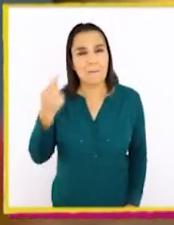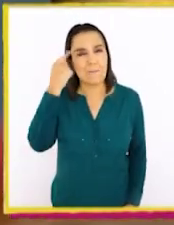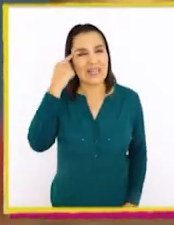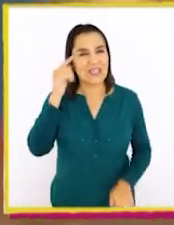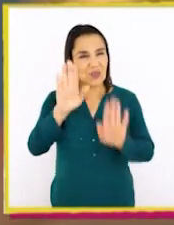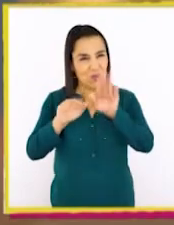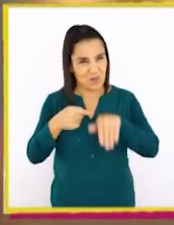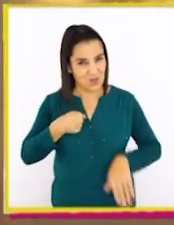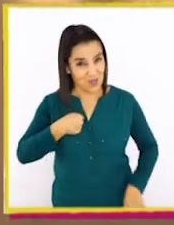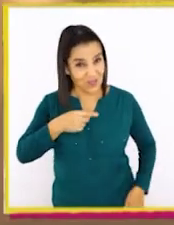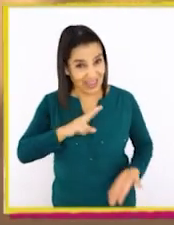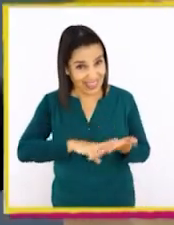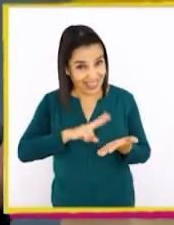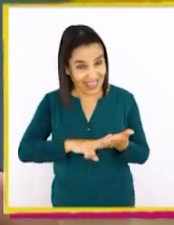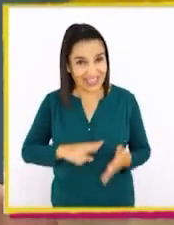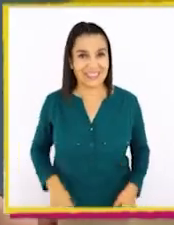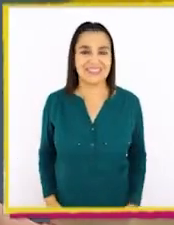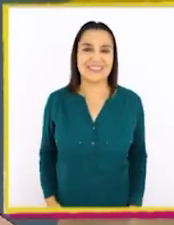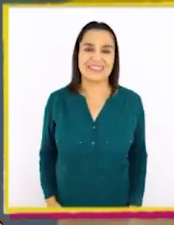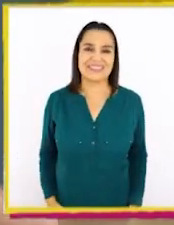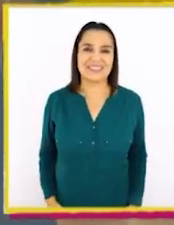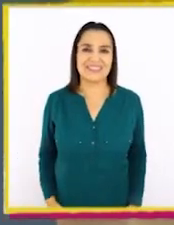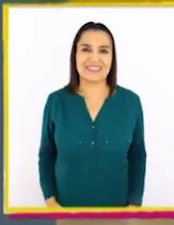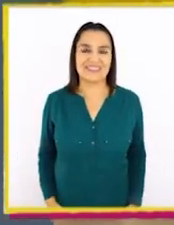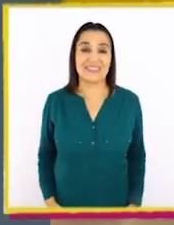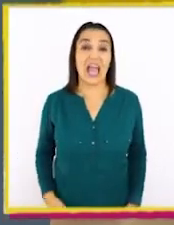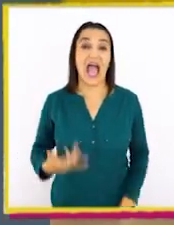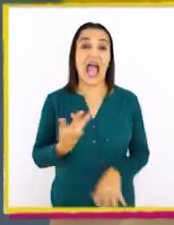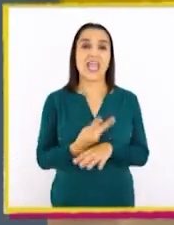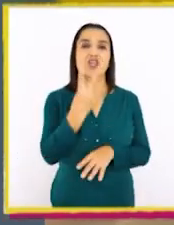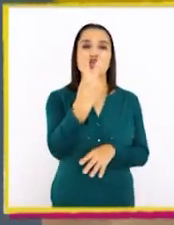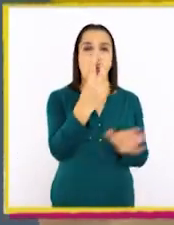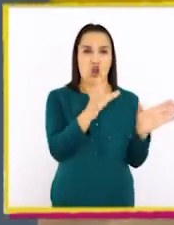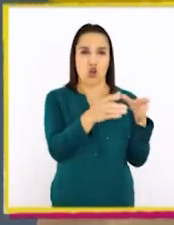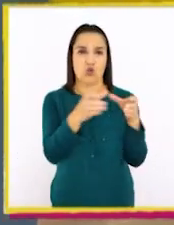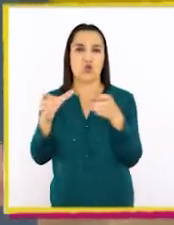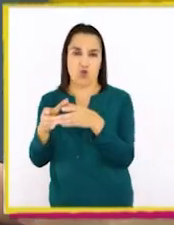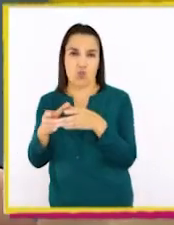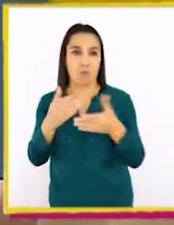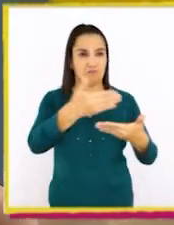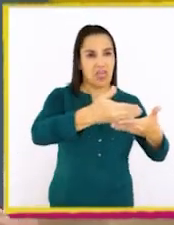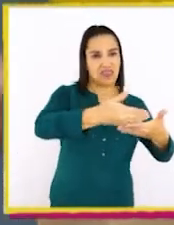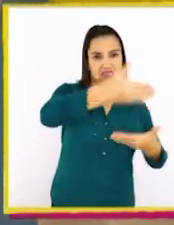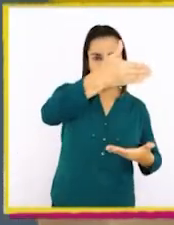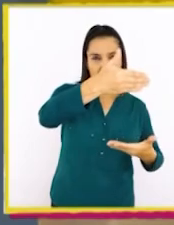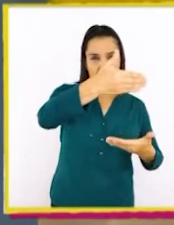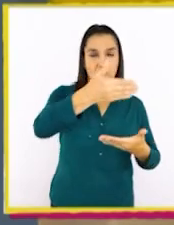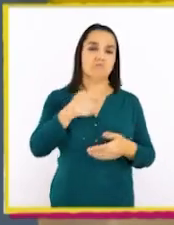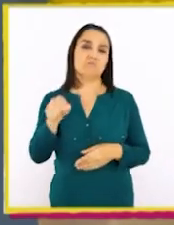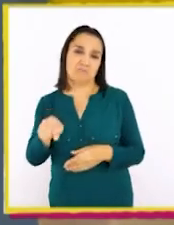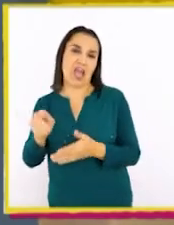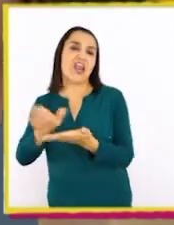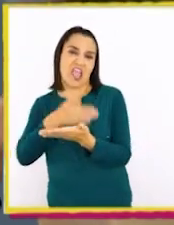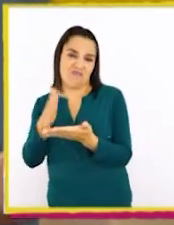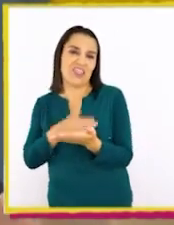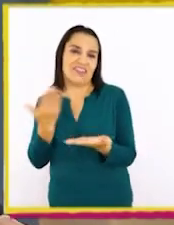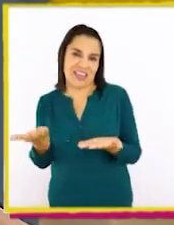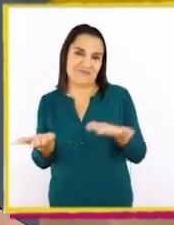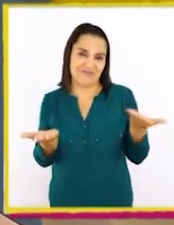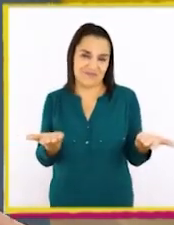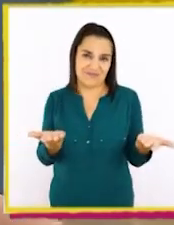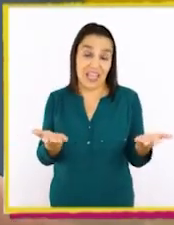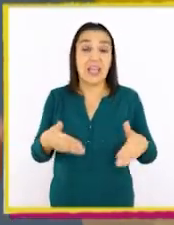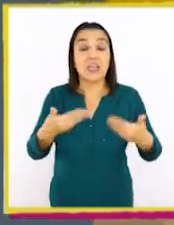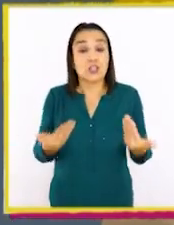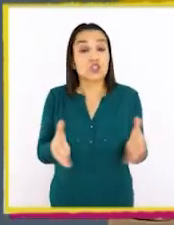pensando lo mismo que yo, ¿verdad? Tenemos dos categorías. Diarios y revistas. Entonces,